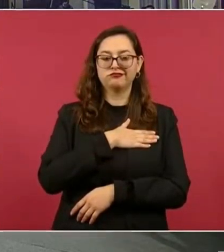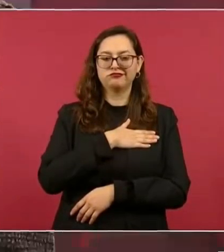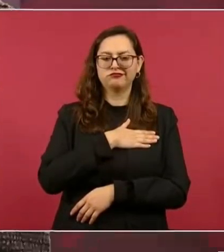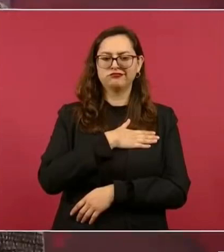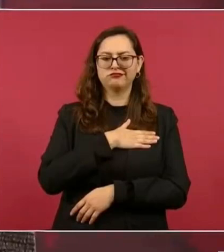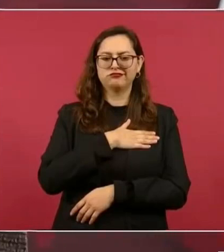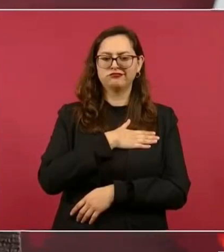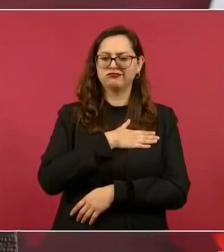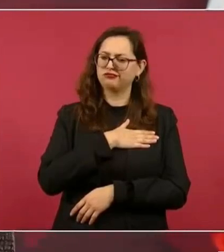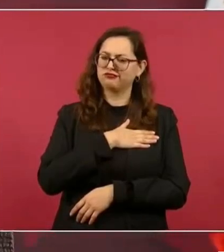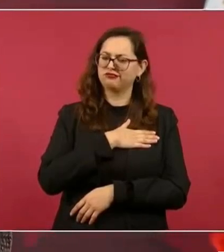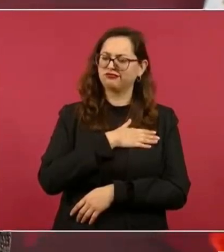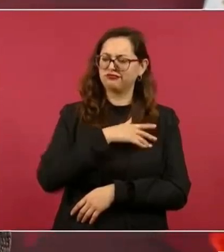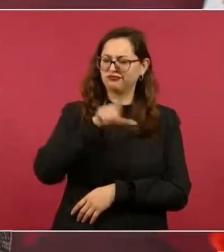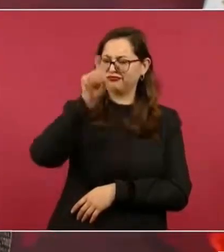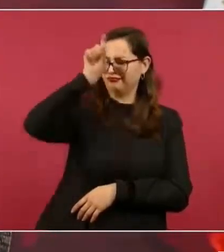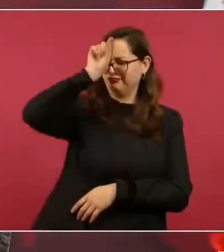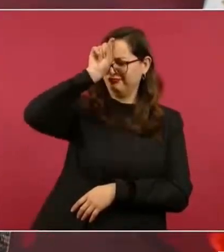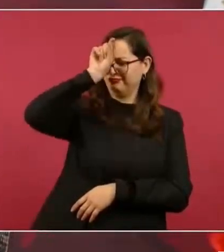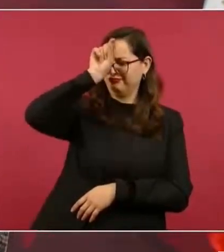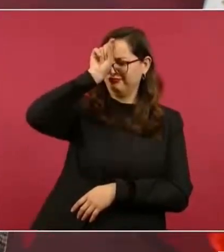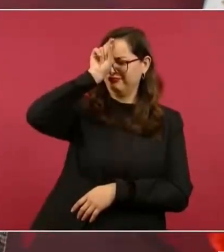Me quedé así.